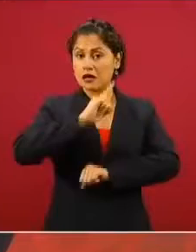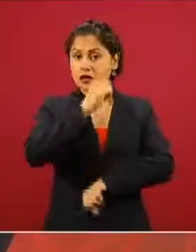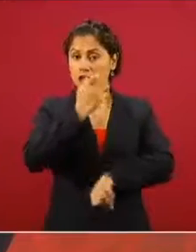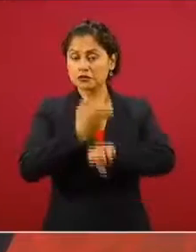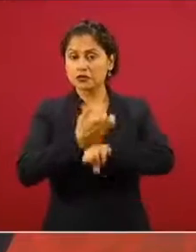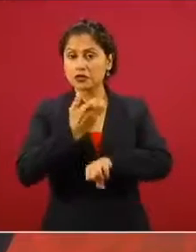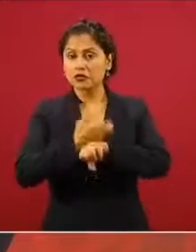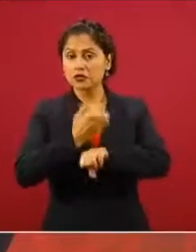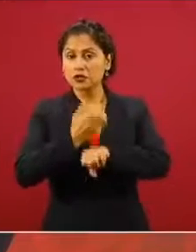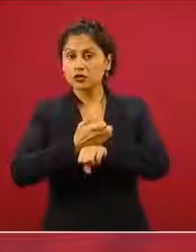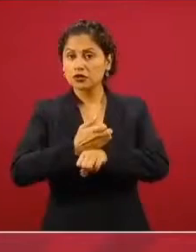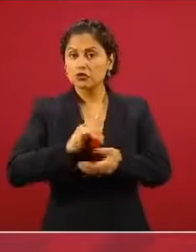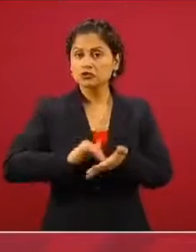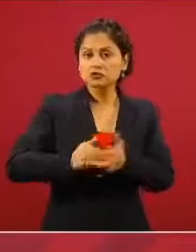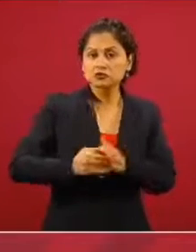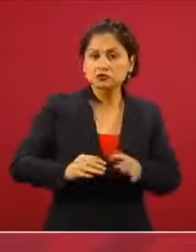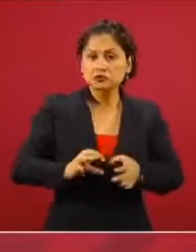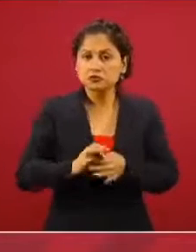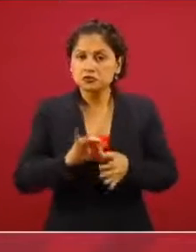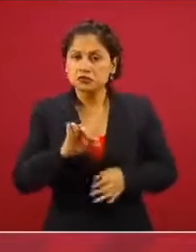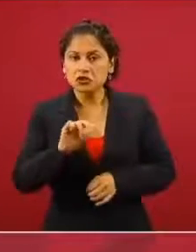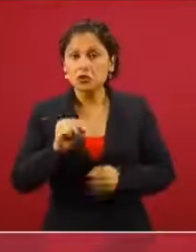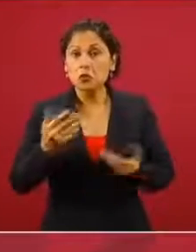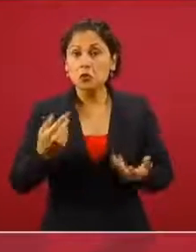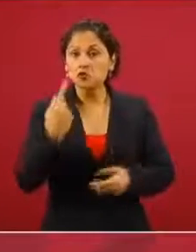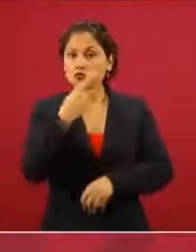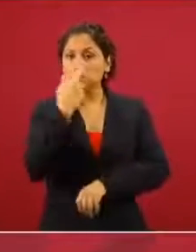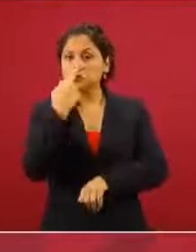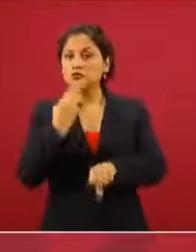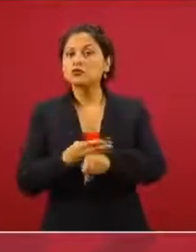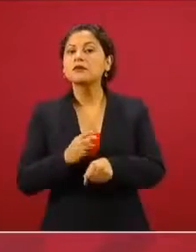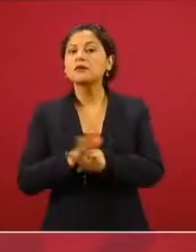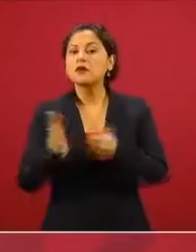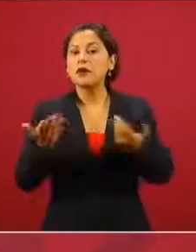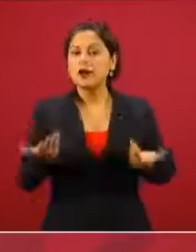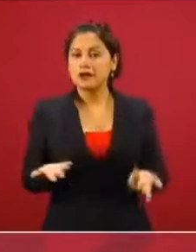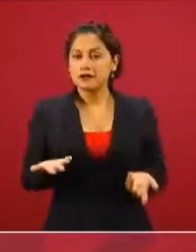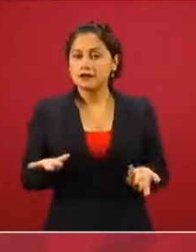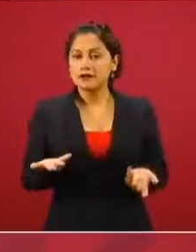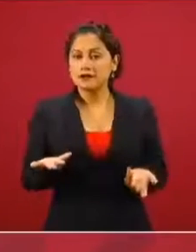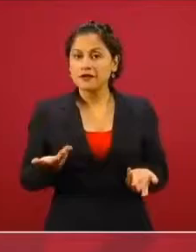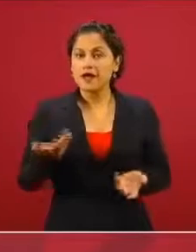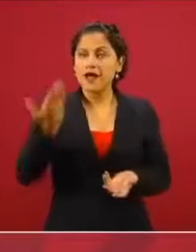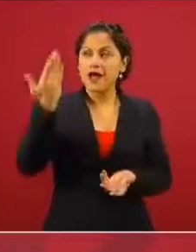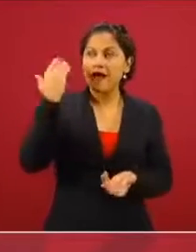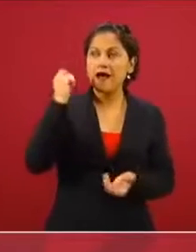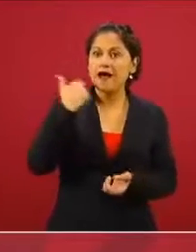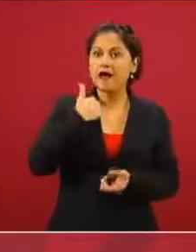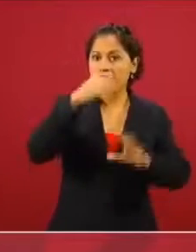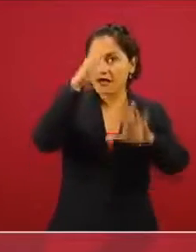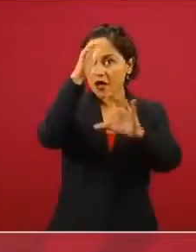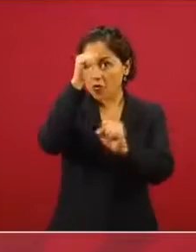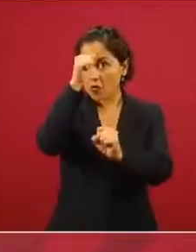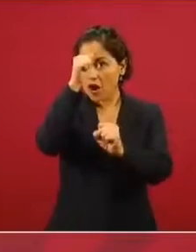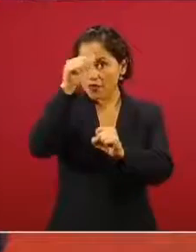cómo se hicieron los acuerdos entre gobiernos,